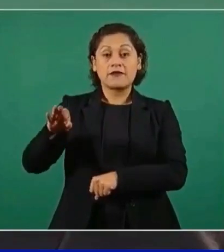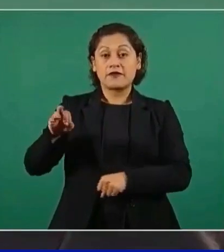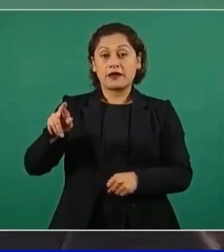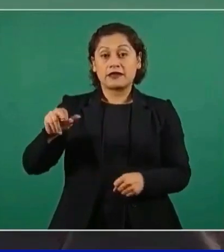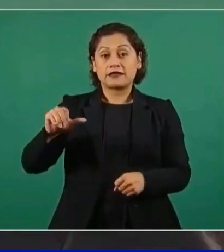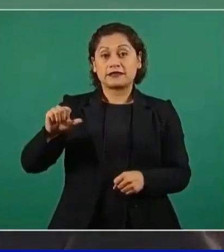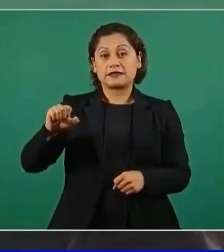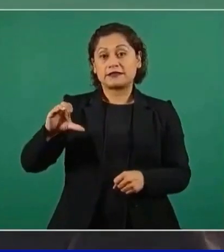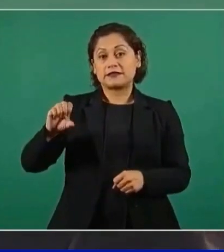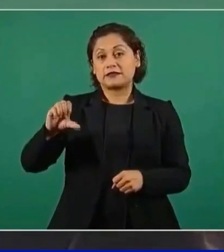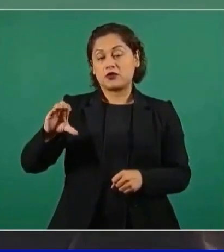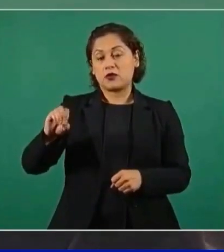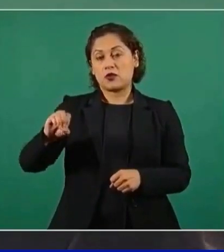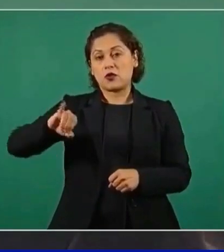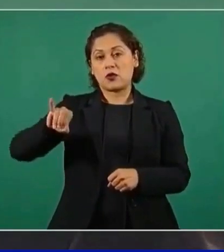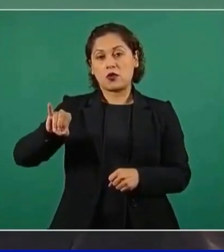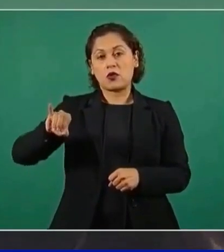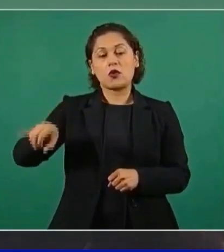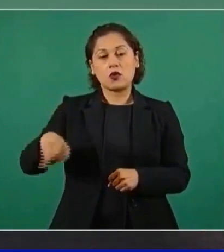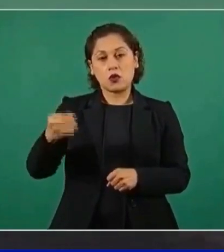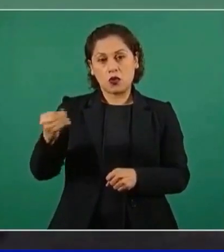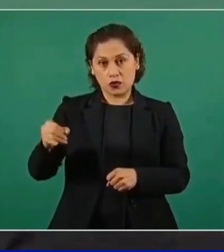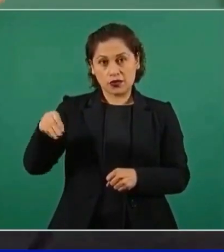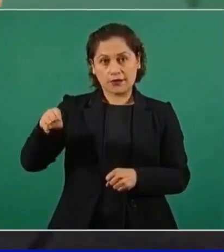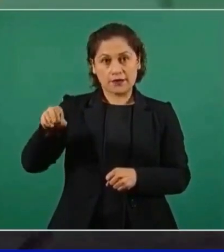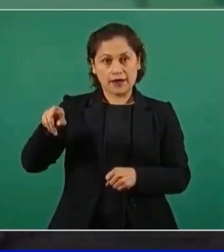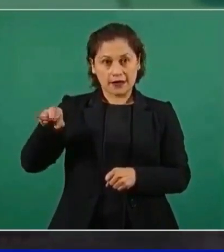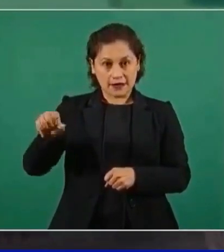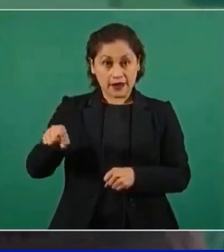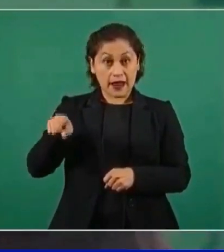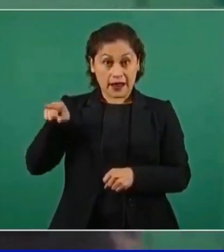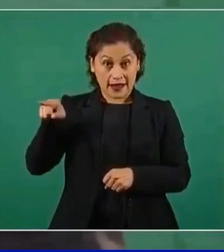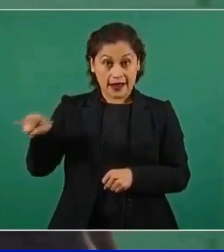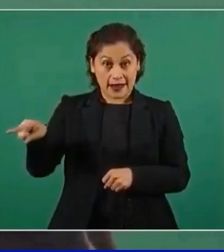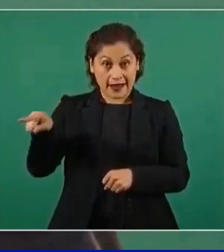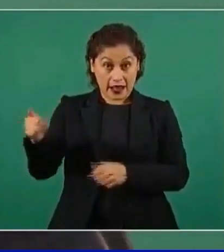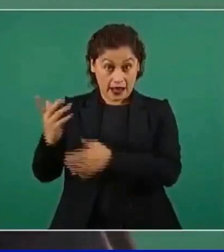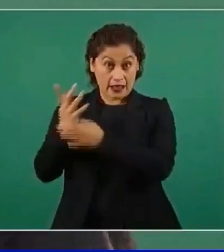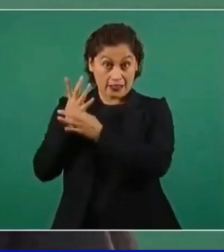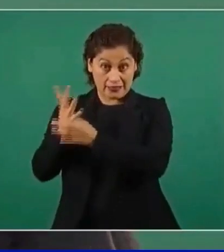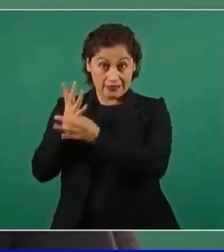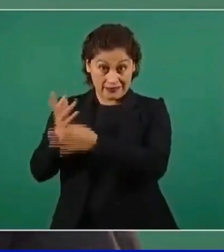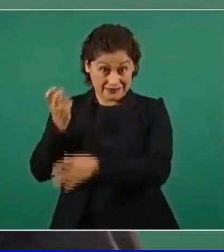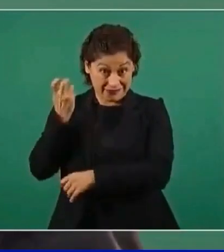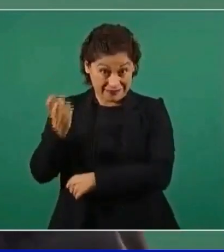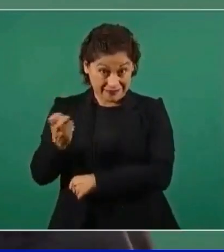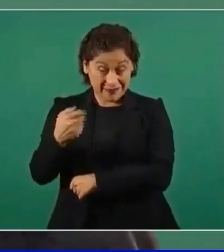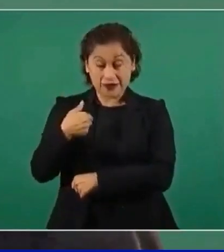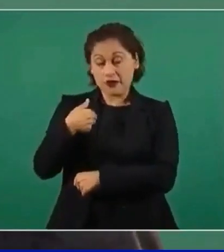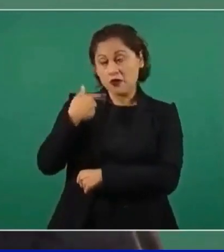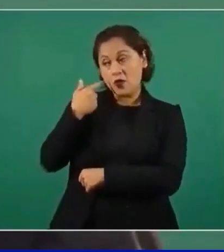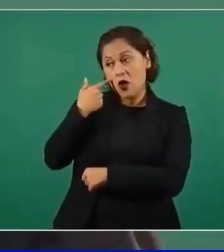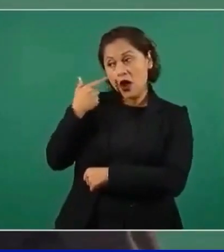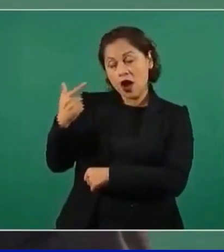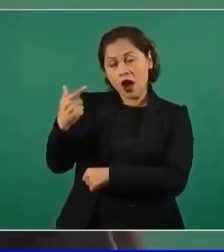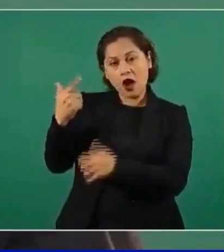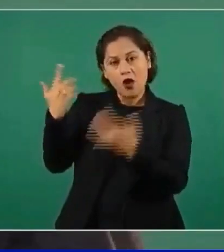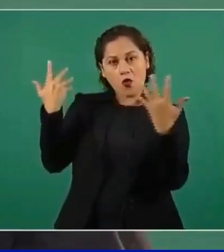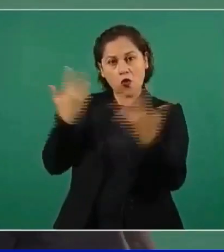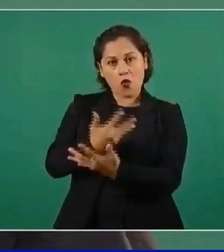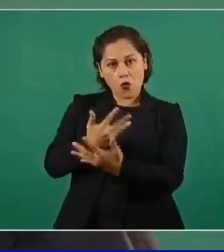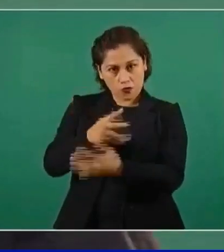sorprendido, no, no, sorprendido, no, anonadado.